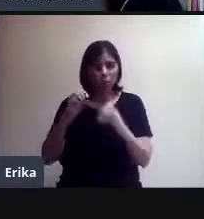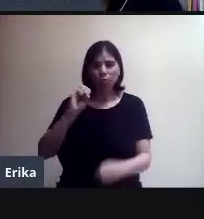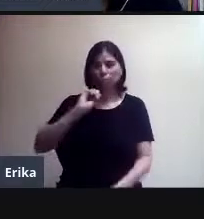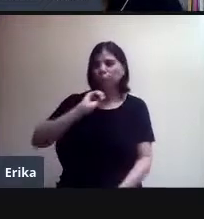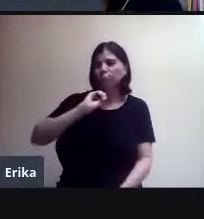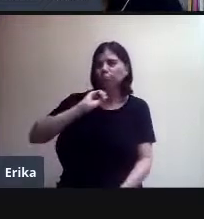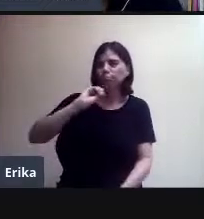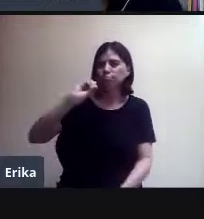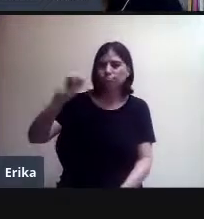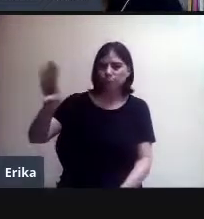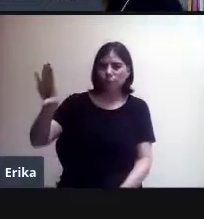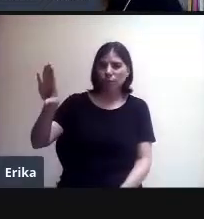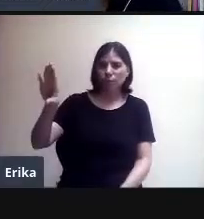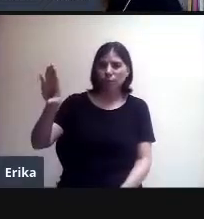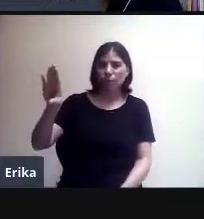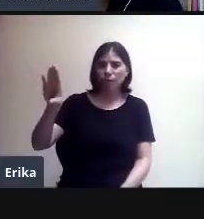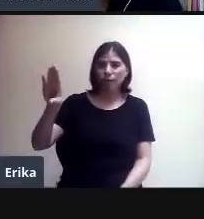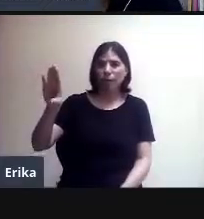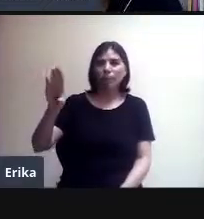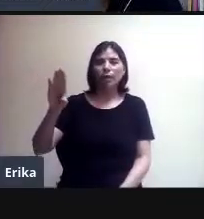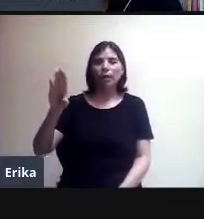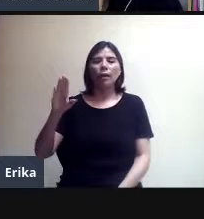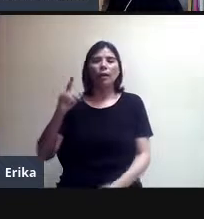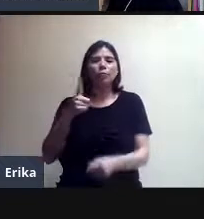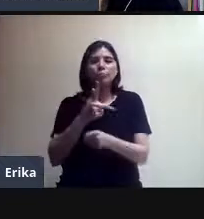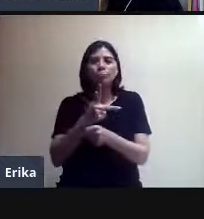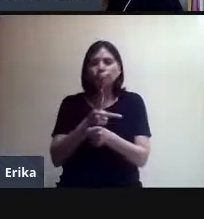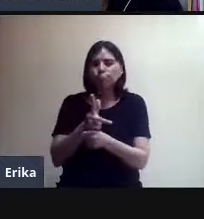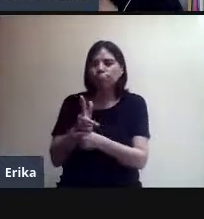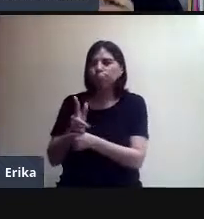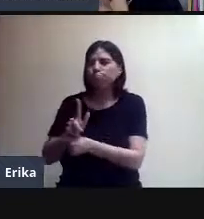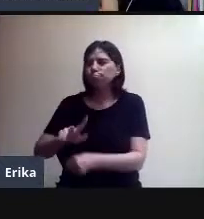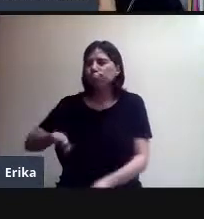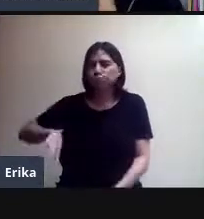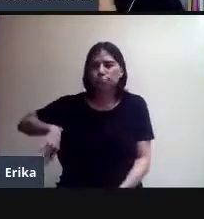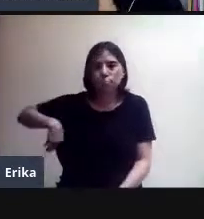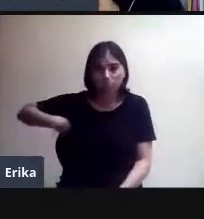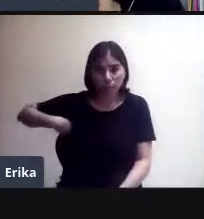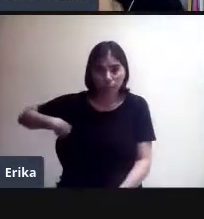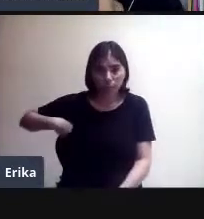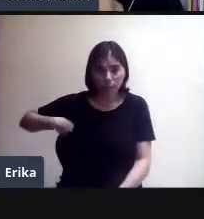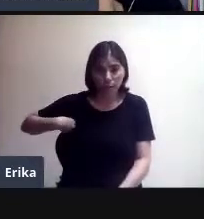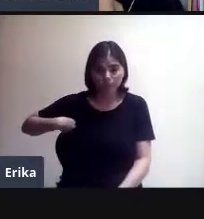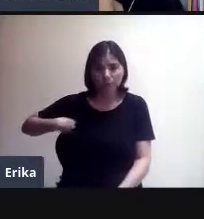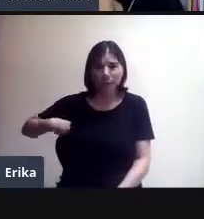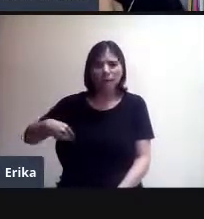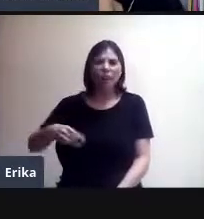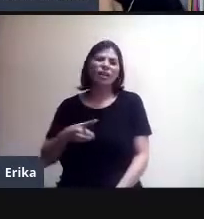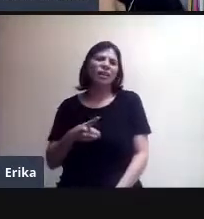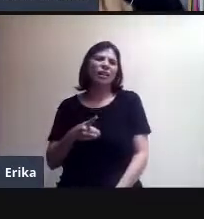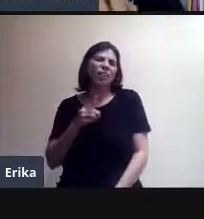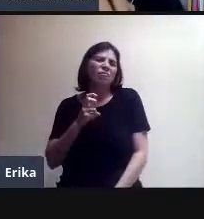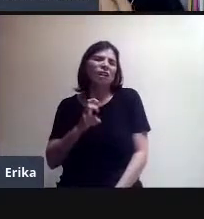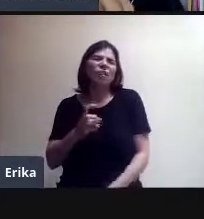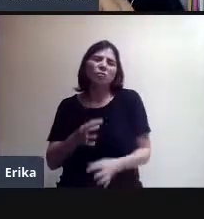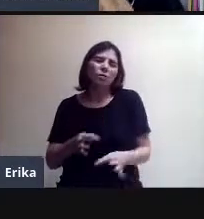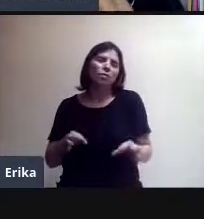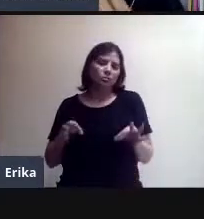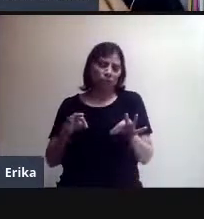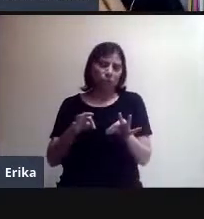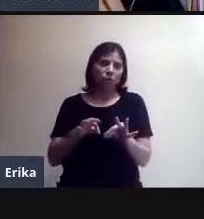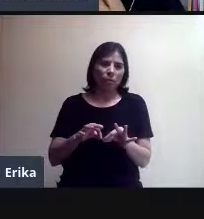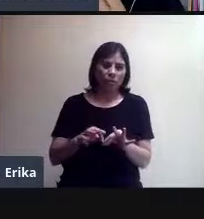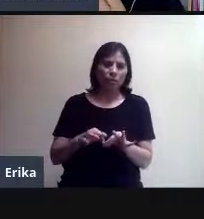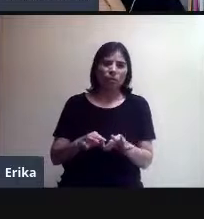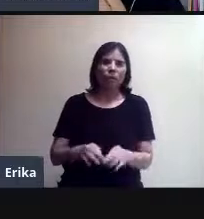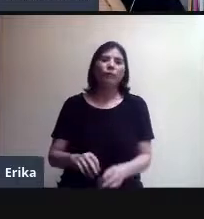grabación de la videollamada. Entonces, eso es muy cómodo y a partir de ahí se pone